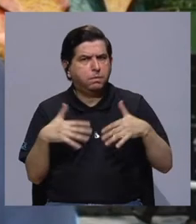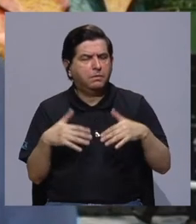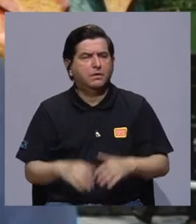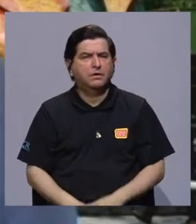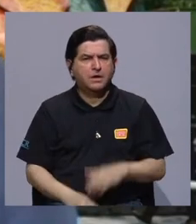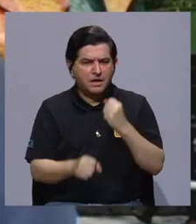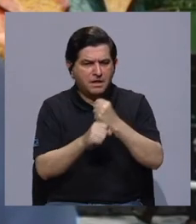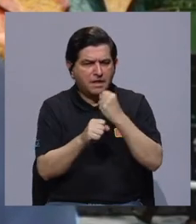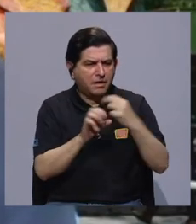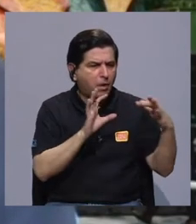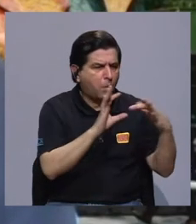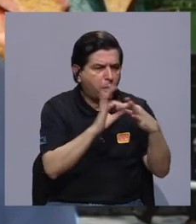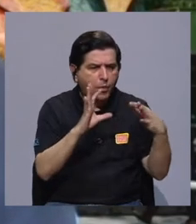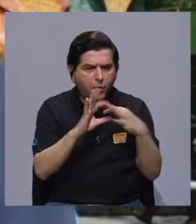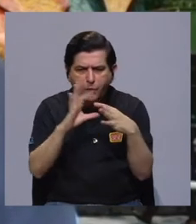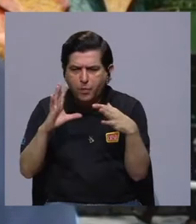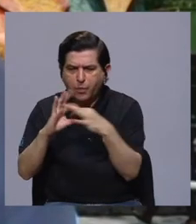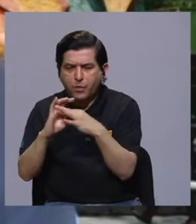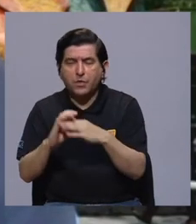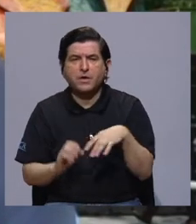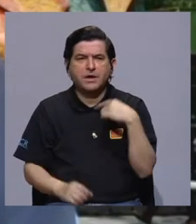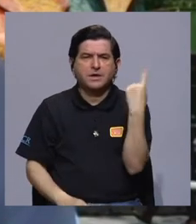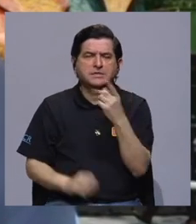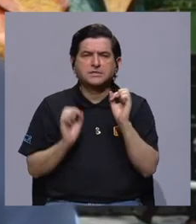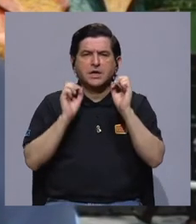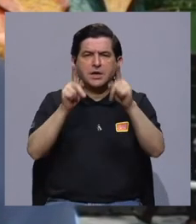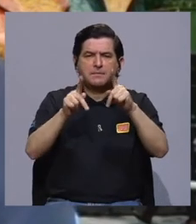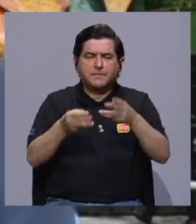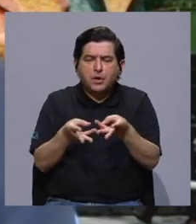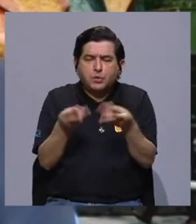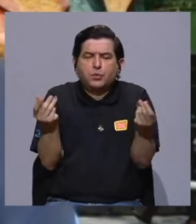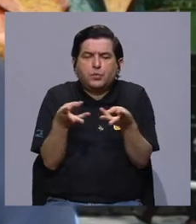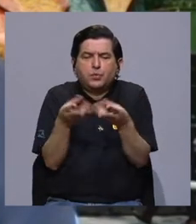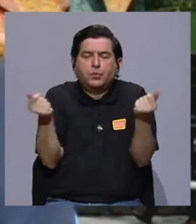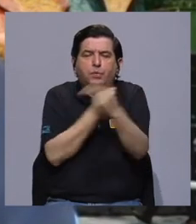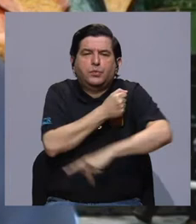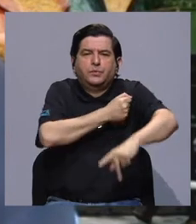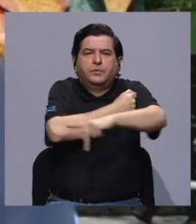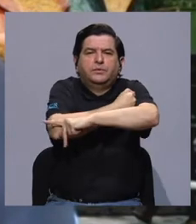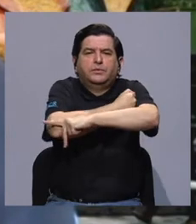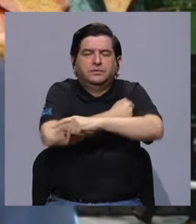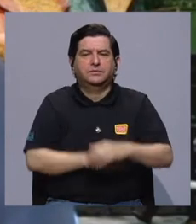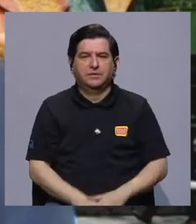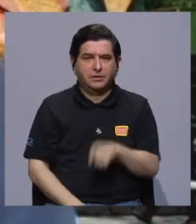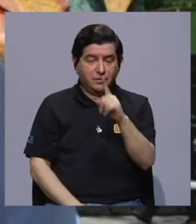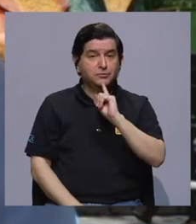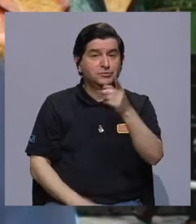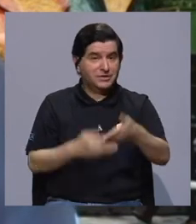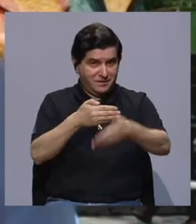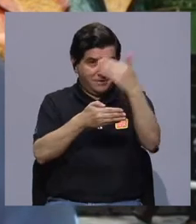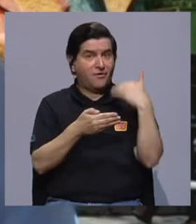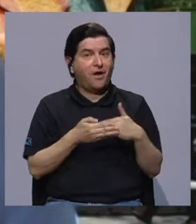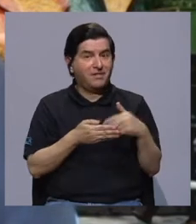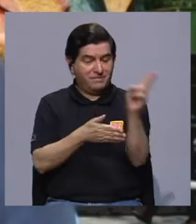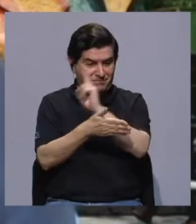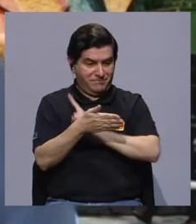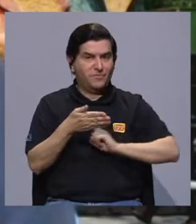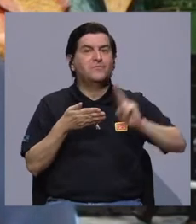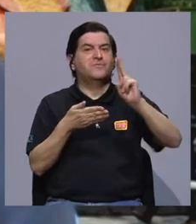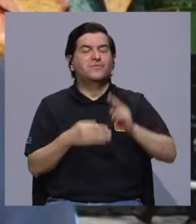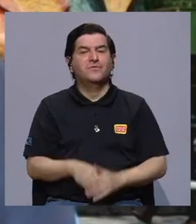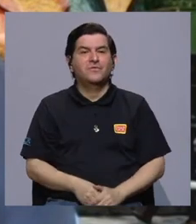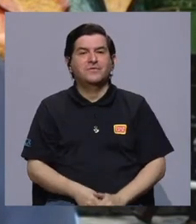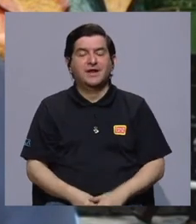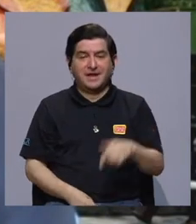que articular el esfuerzo y buscar siempre posibilidades y soluciones para el país. Como usted bien lo ha dicho, pues las